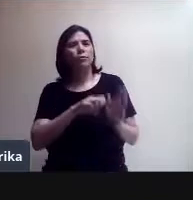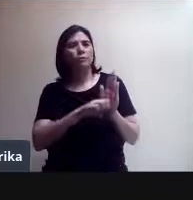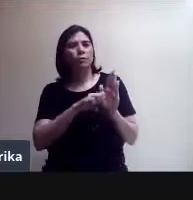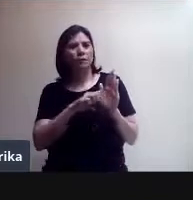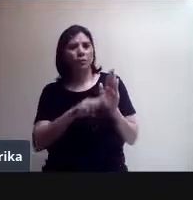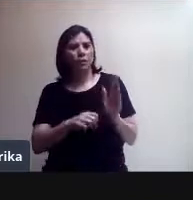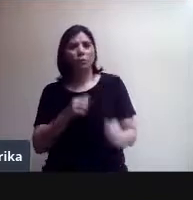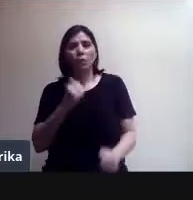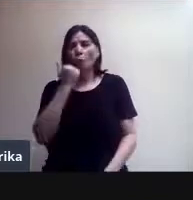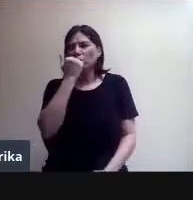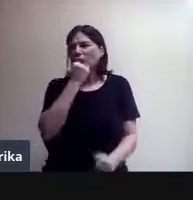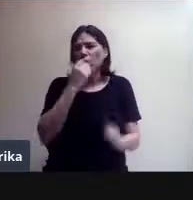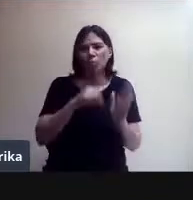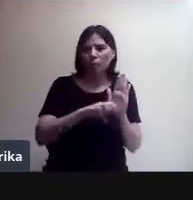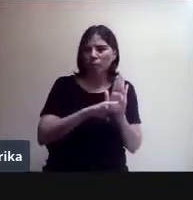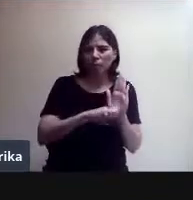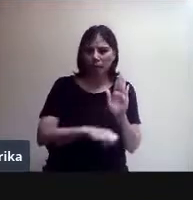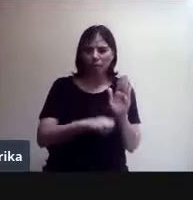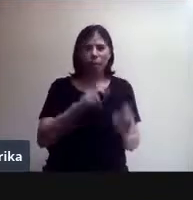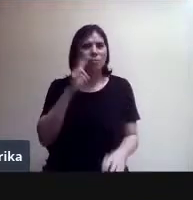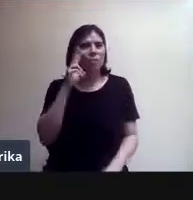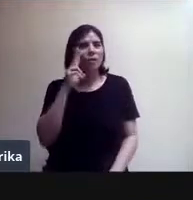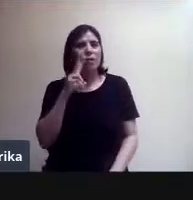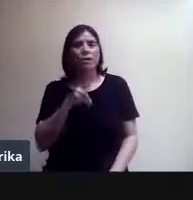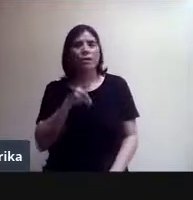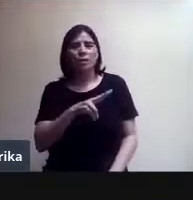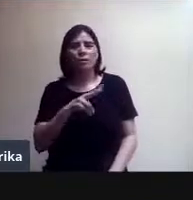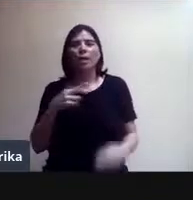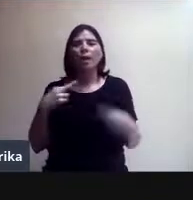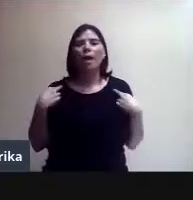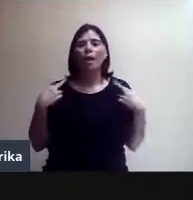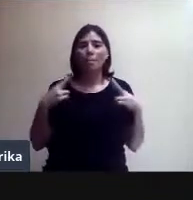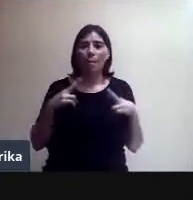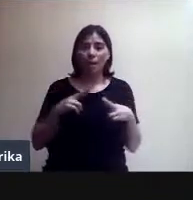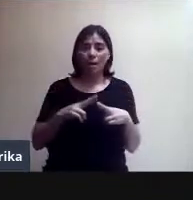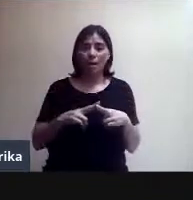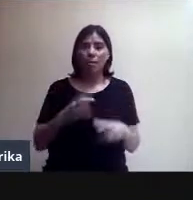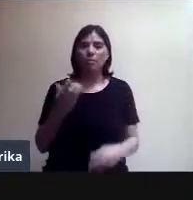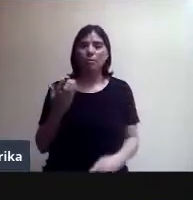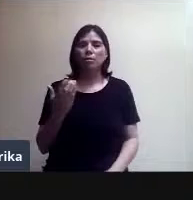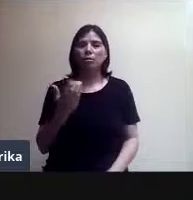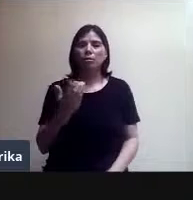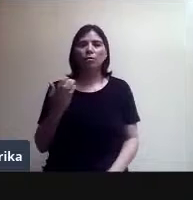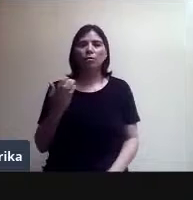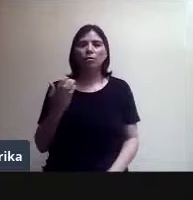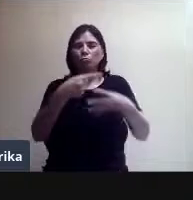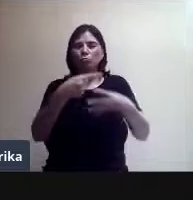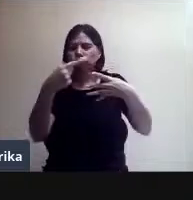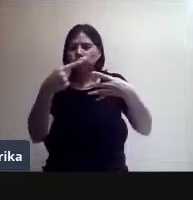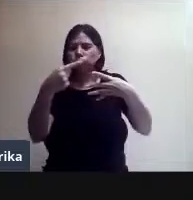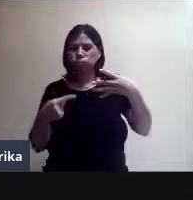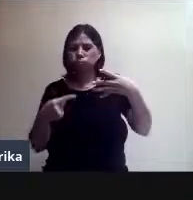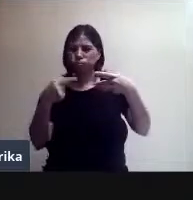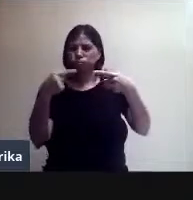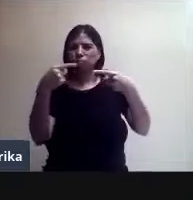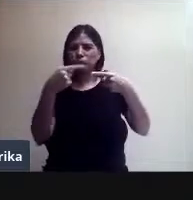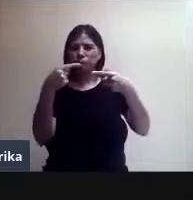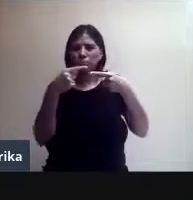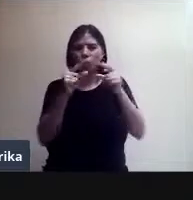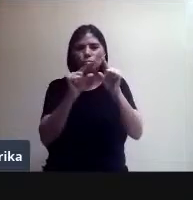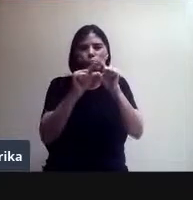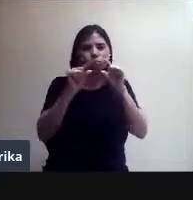se ve que el maestro le activó la opción de la liga.